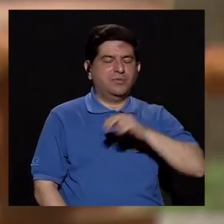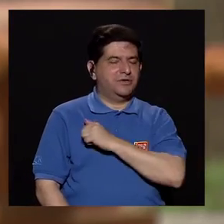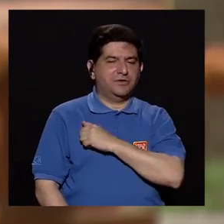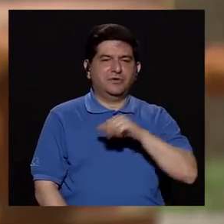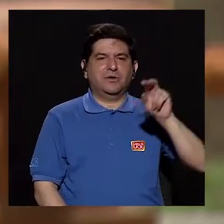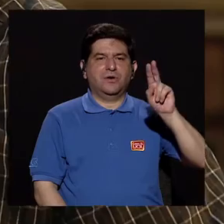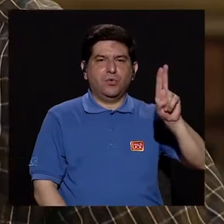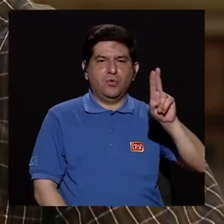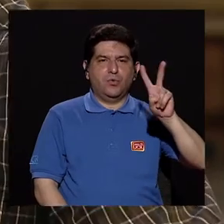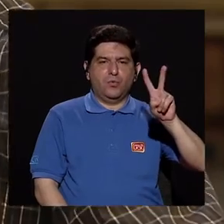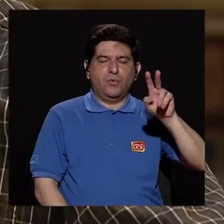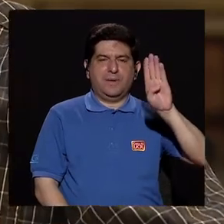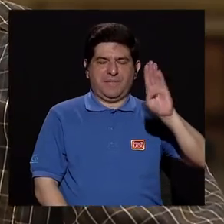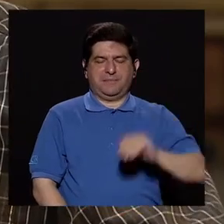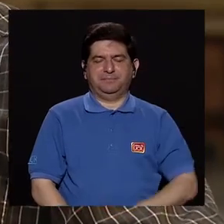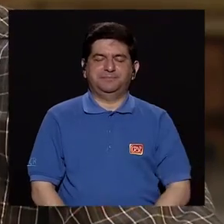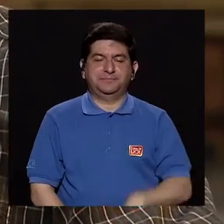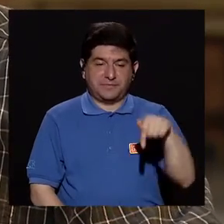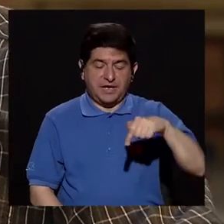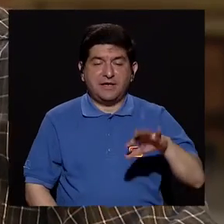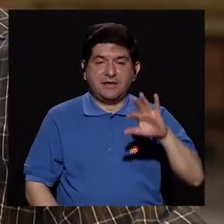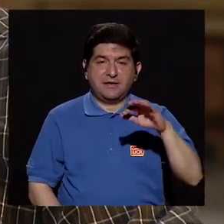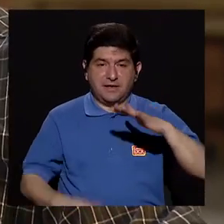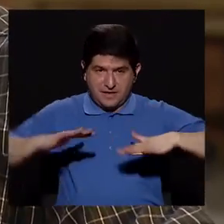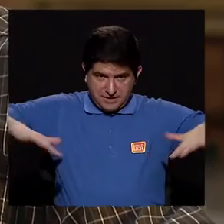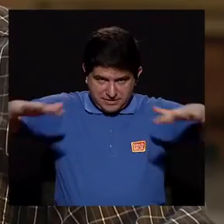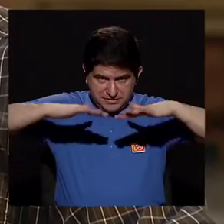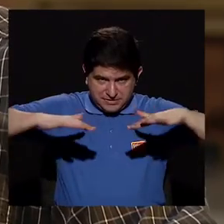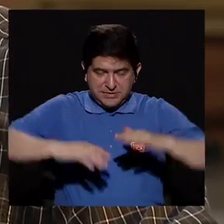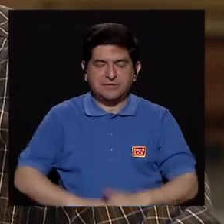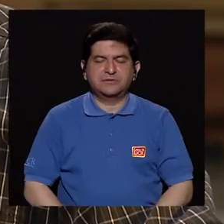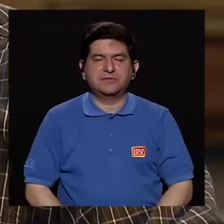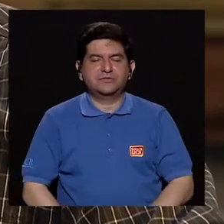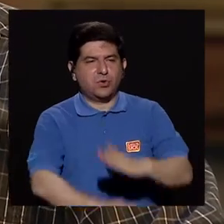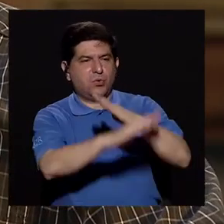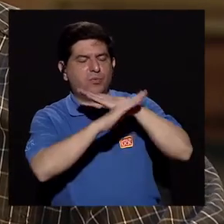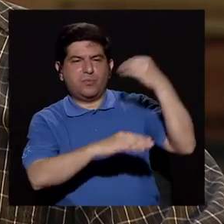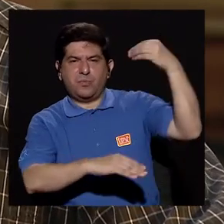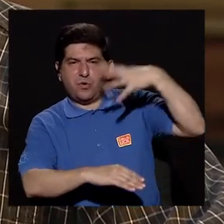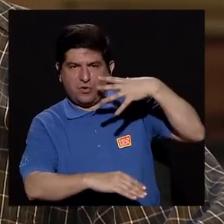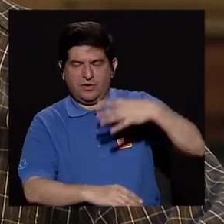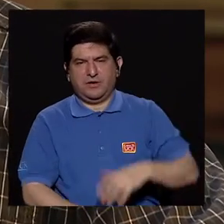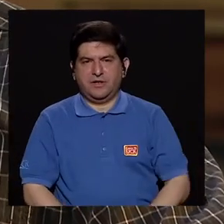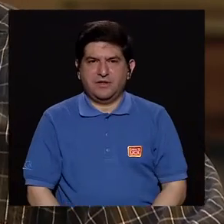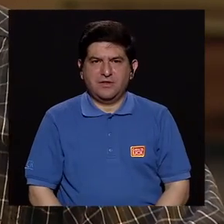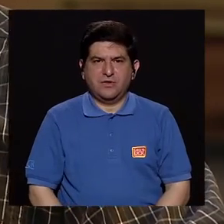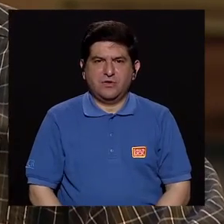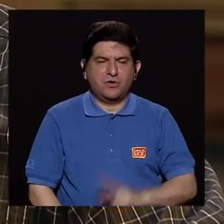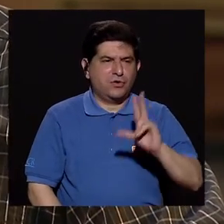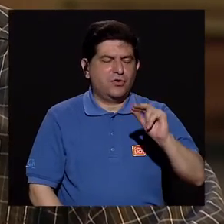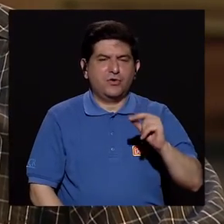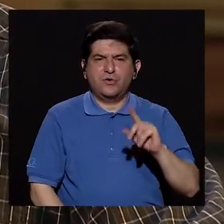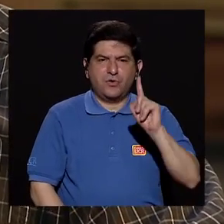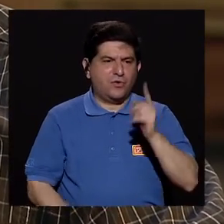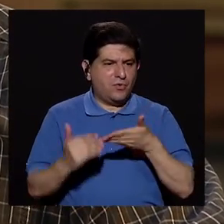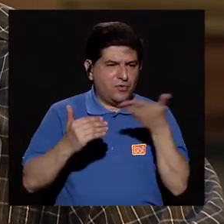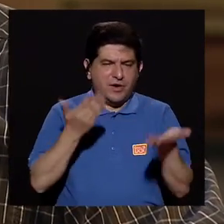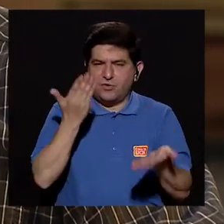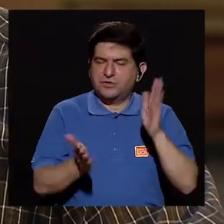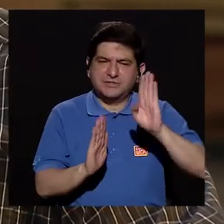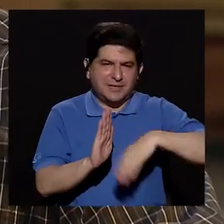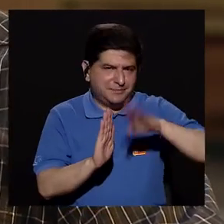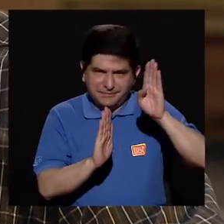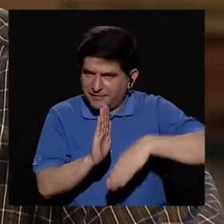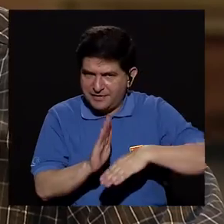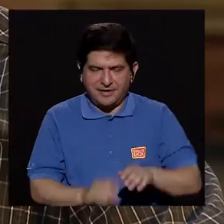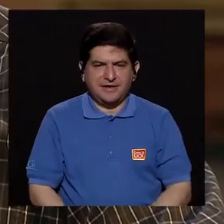Doctora, sabemos que, bueno, en nuestro medio, pues los filtros solares, los bloqueadores, no es un artículo muchas veces